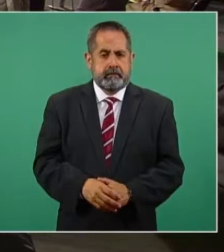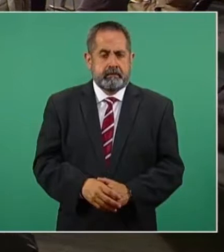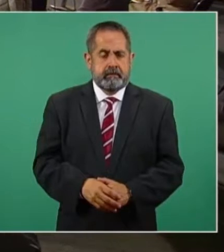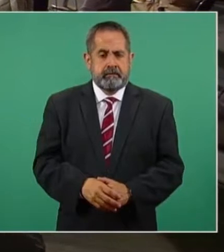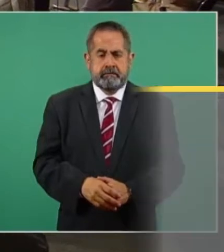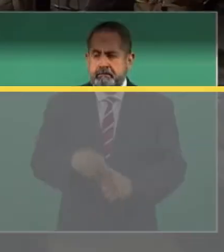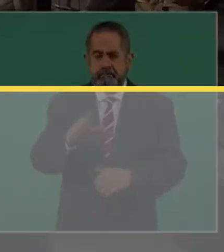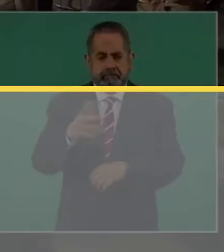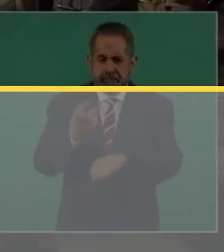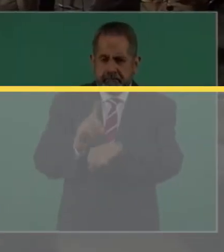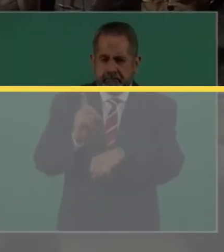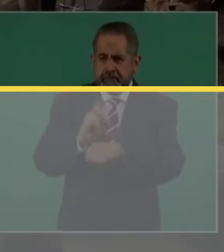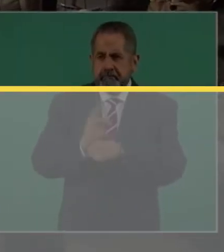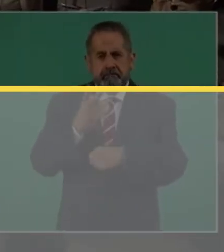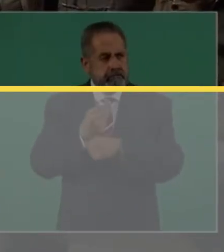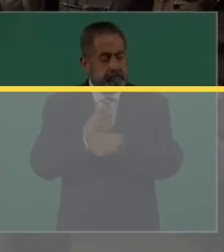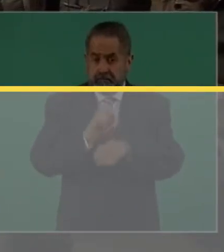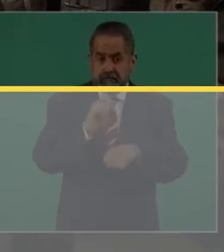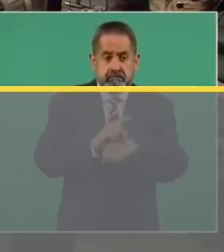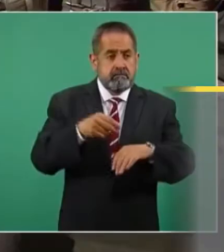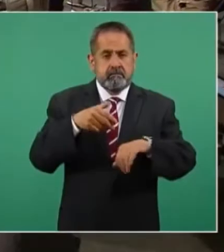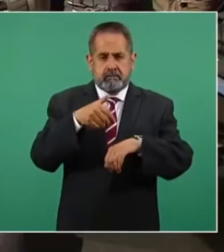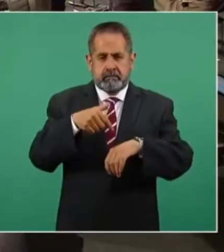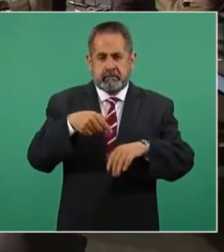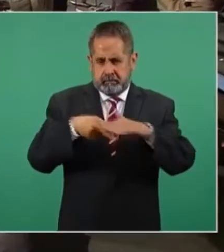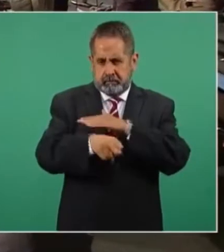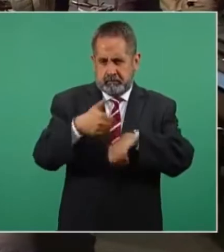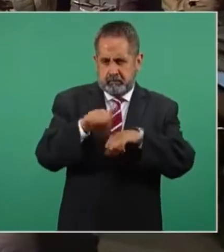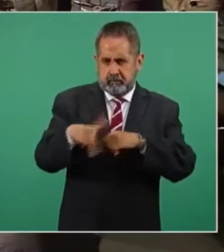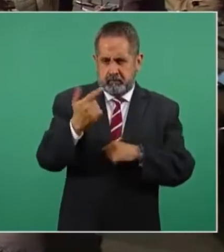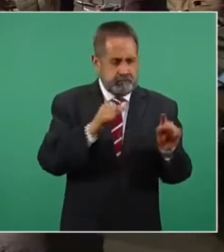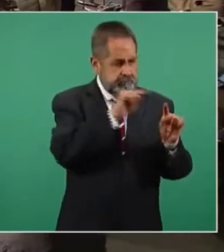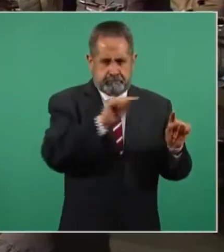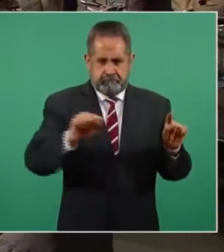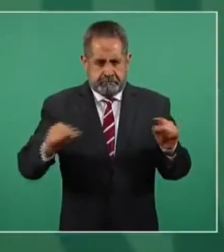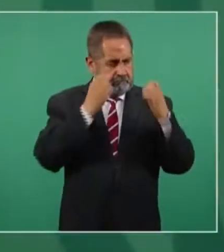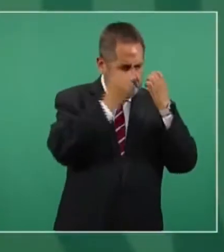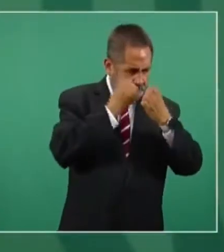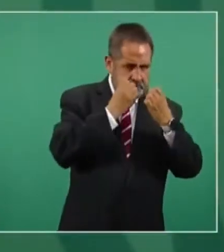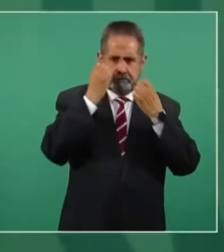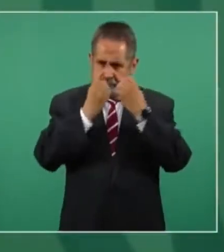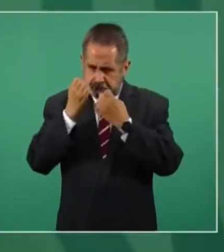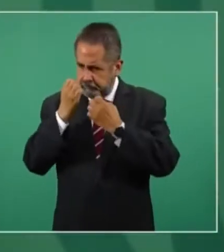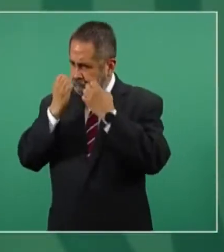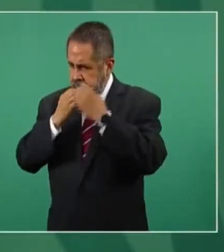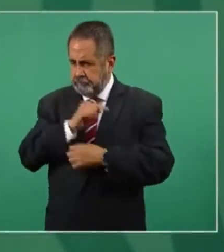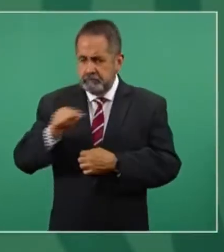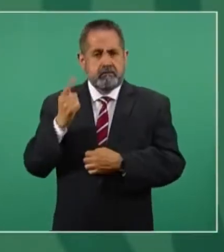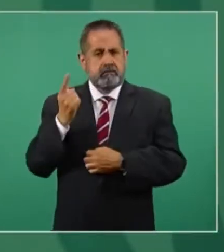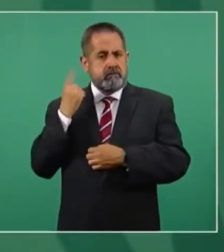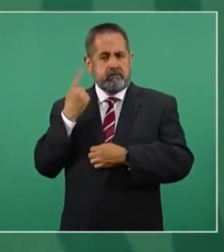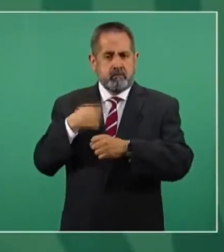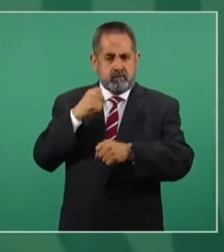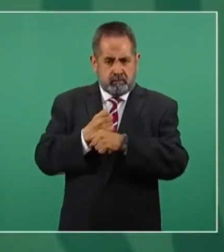Todos los días se lleva a cabo un proceso de mantenimiento en la línea 12, en distintos lugares. Se hizo una revisión estructural el año pasado,